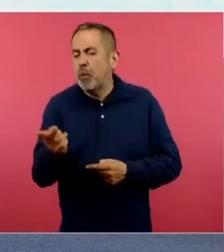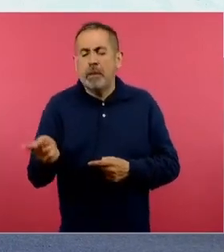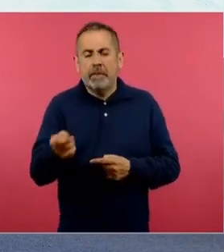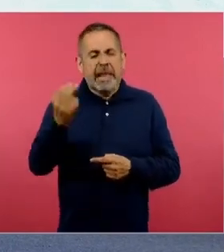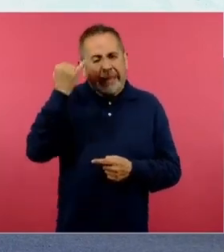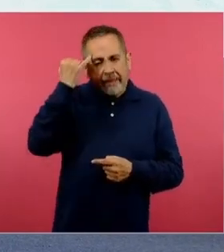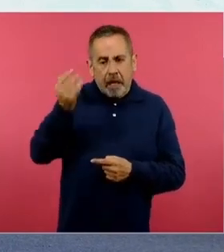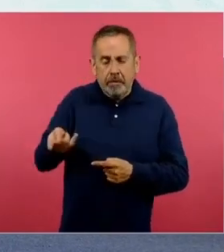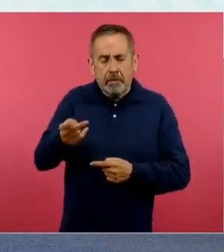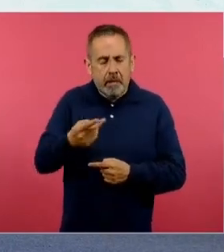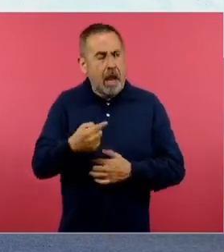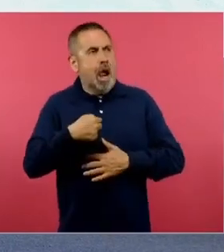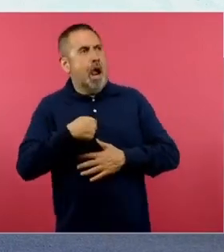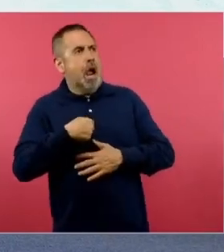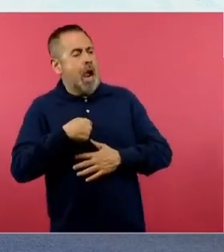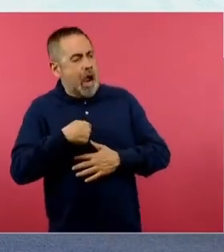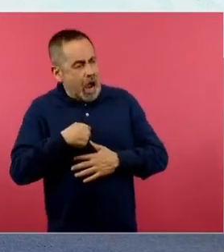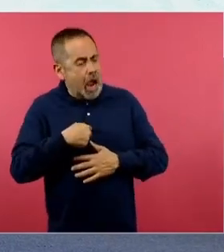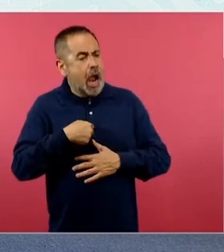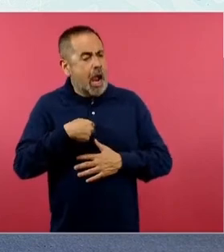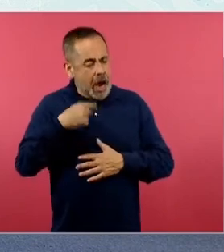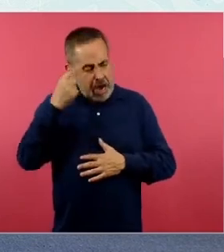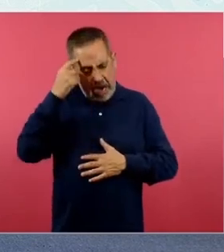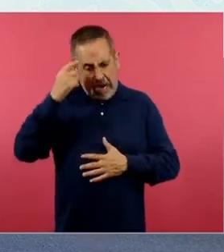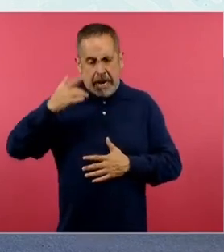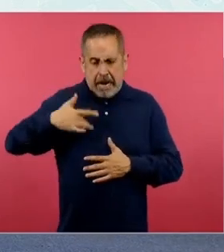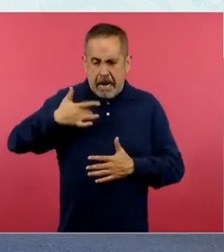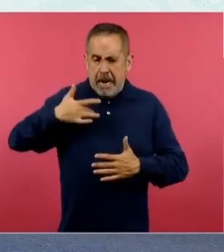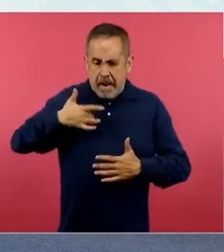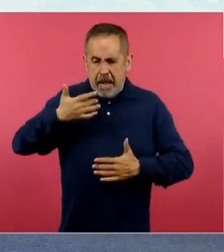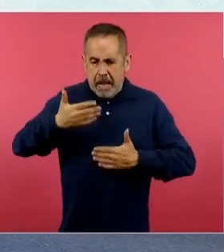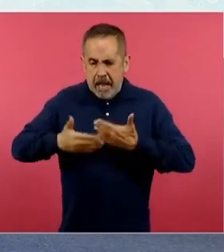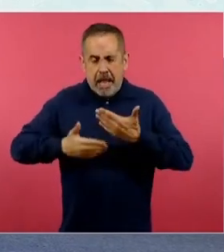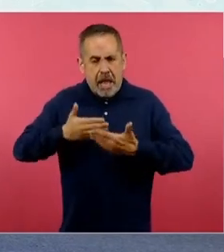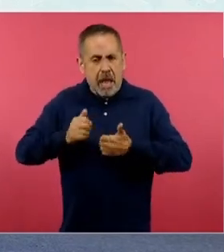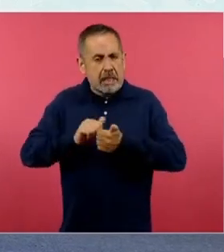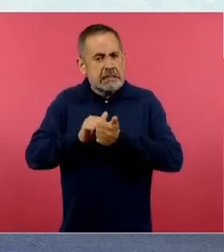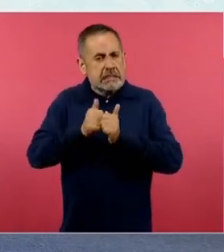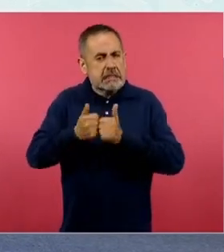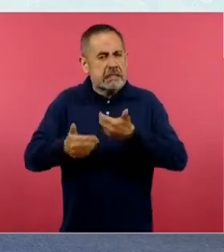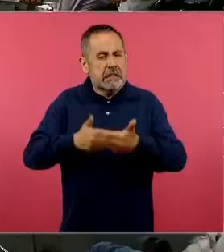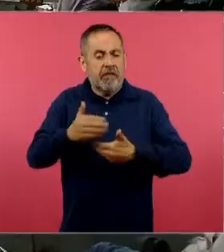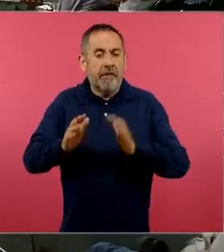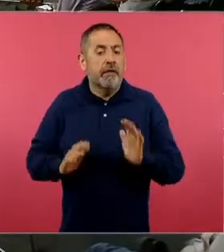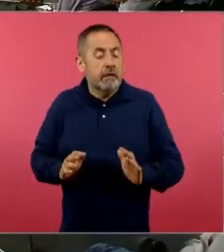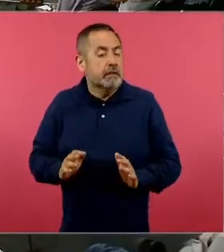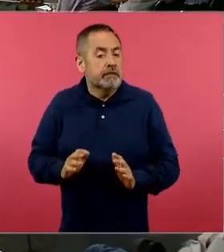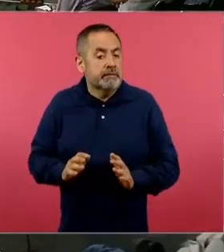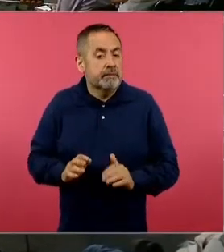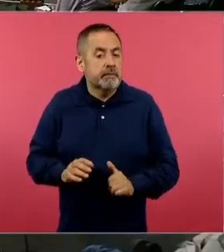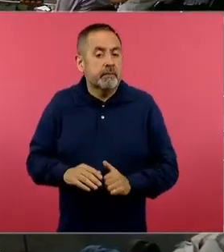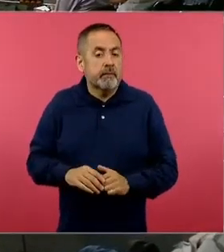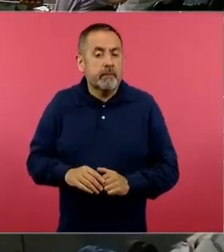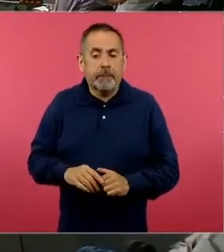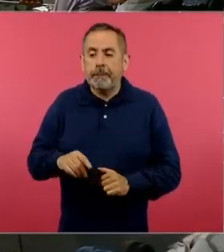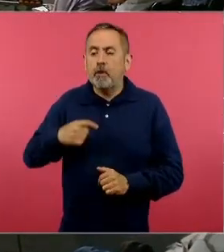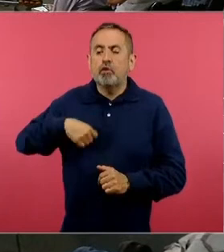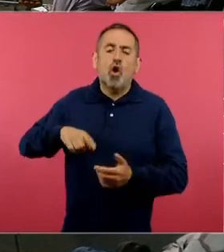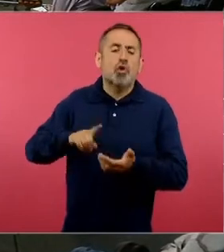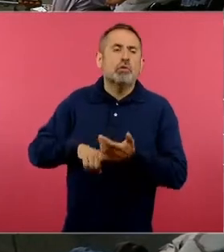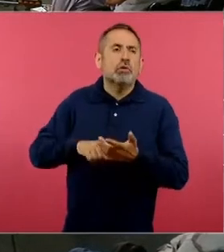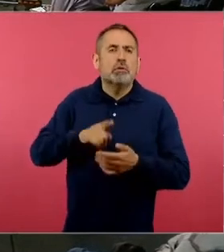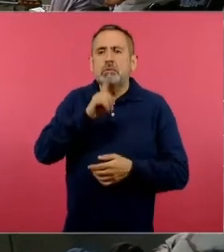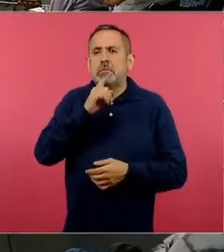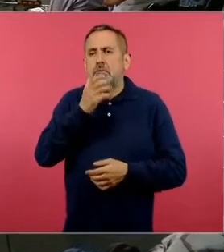van a poder experimentar para adquirir los conocimientos y formar sus saberes, pero no de manera tradicional.